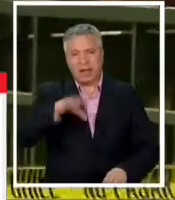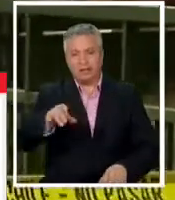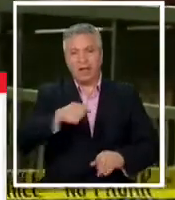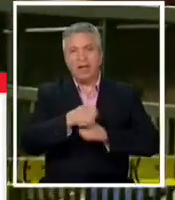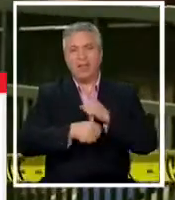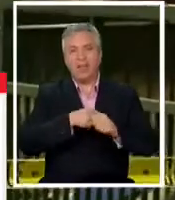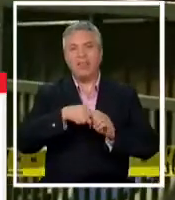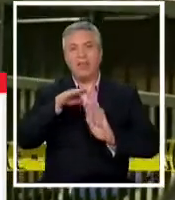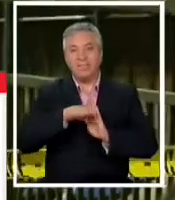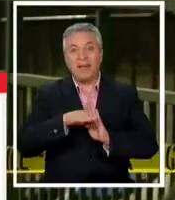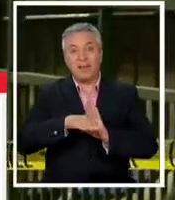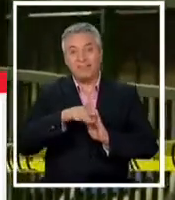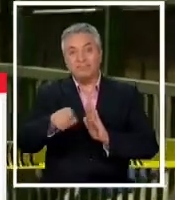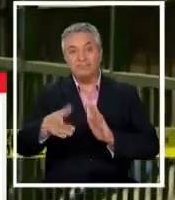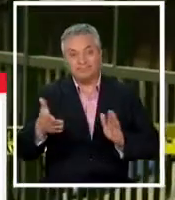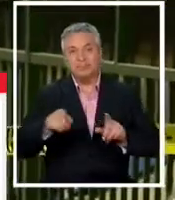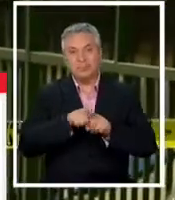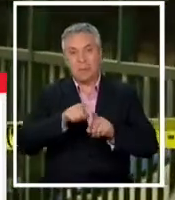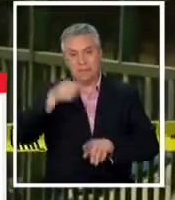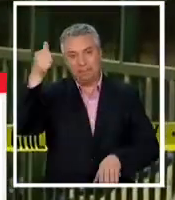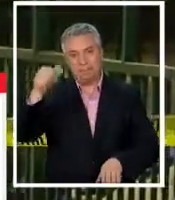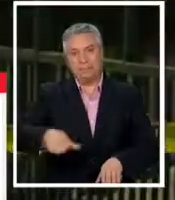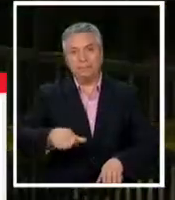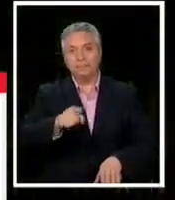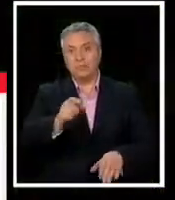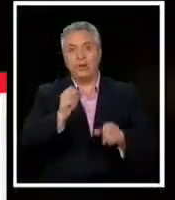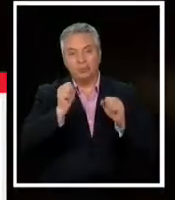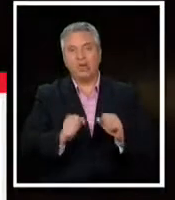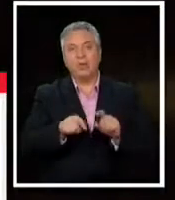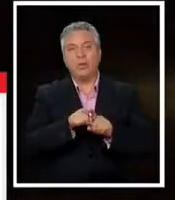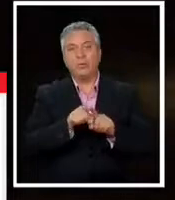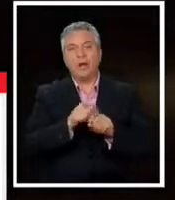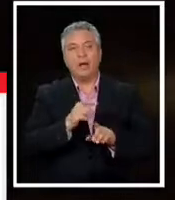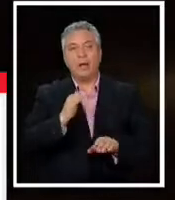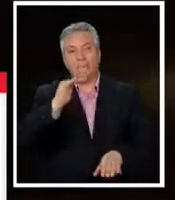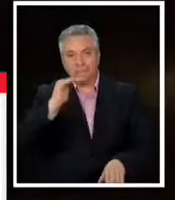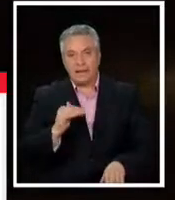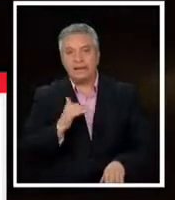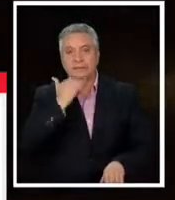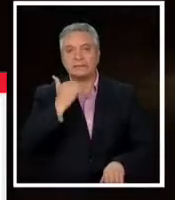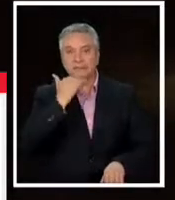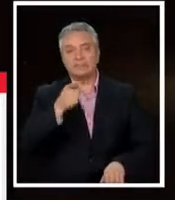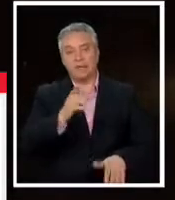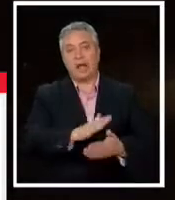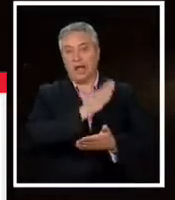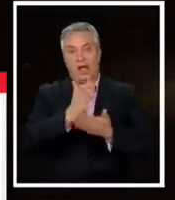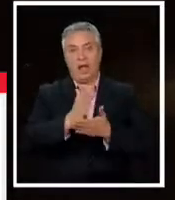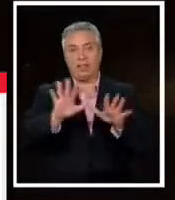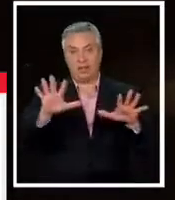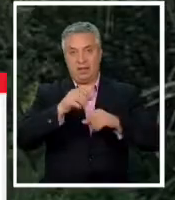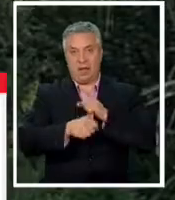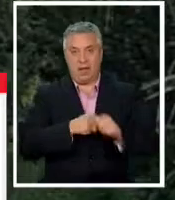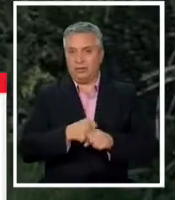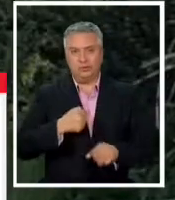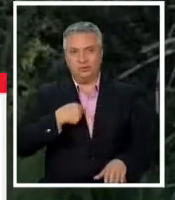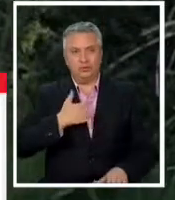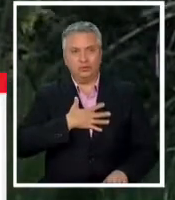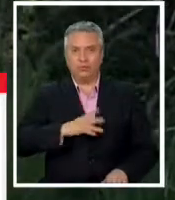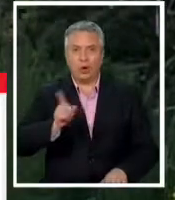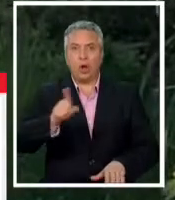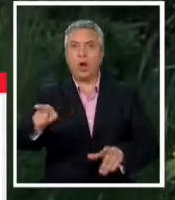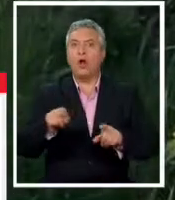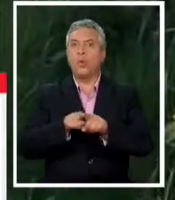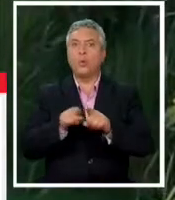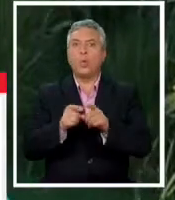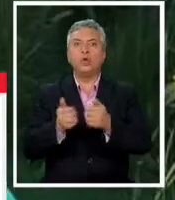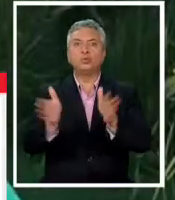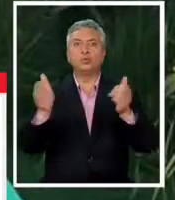la condena será más baja, hasta 10 años. No me gustaría saber que estos tipos están soltos. A mi esposa